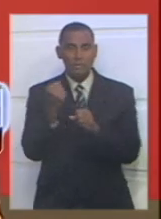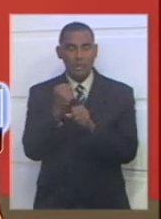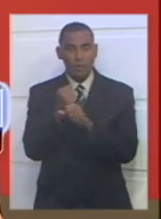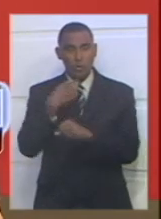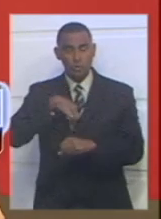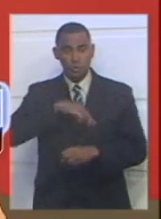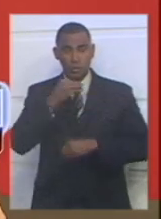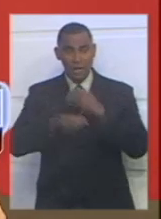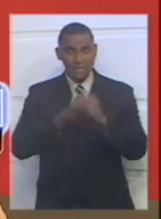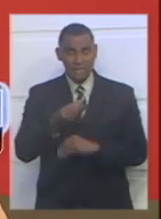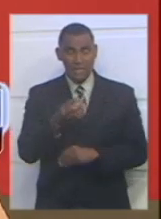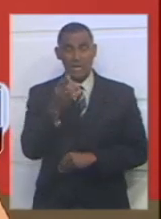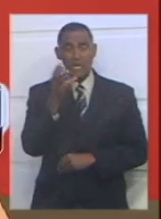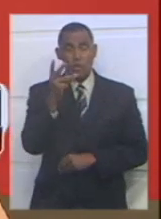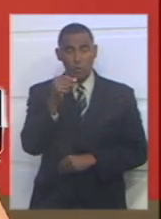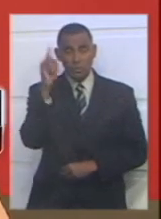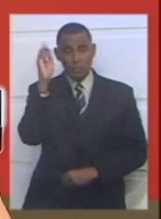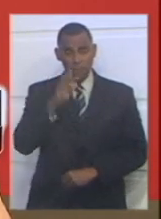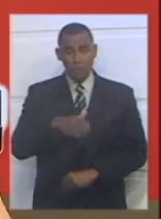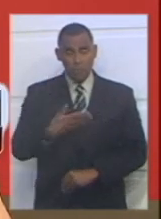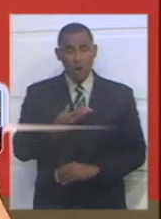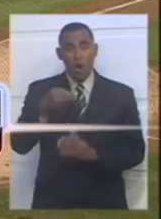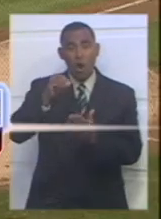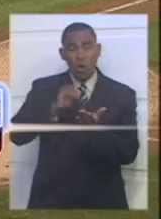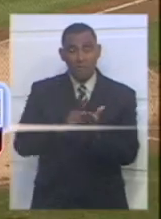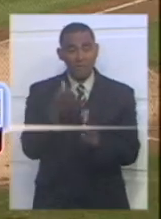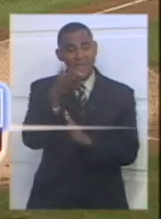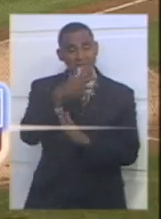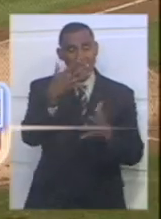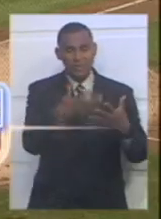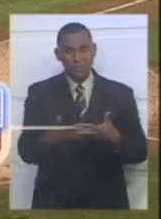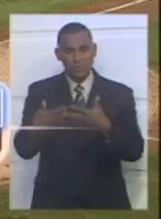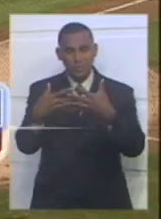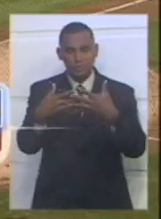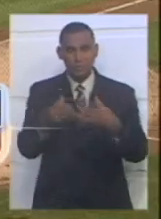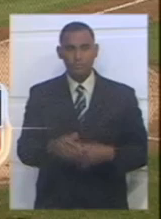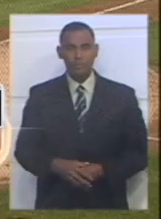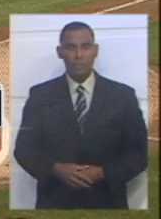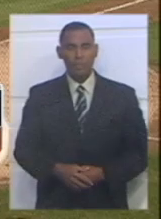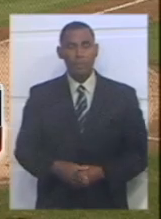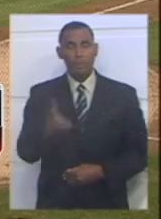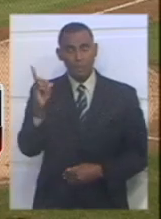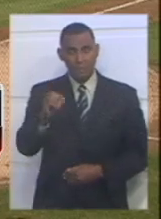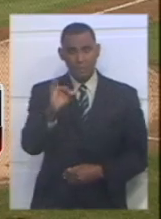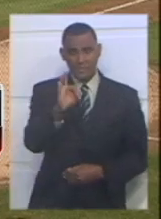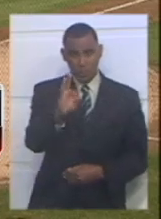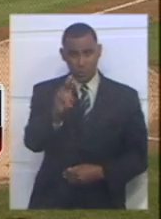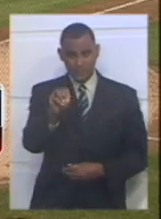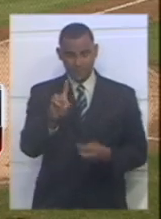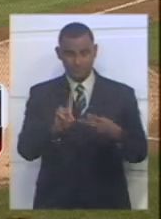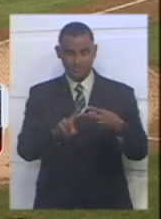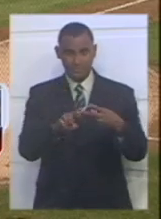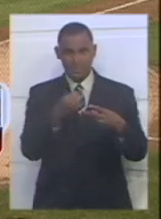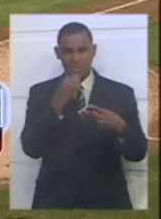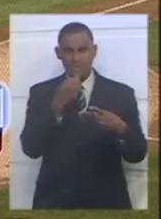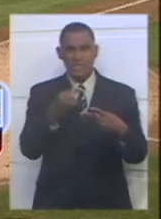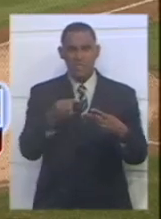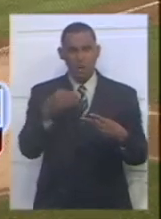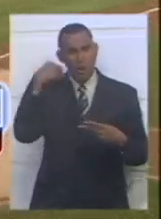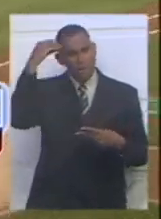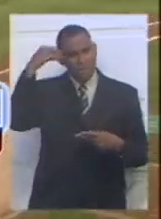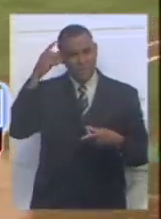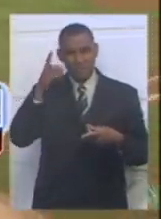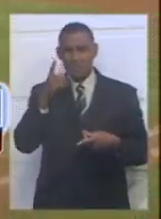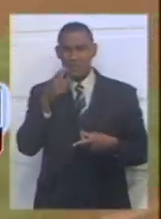haga aquí y de los números que yo haga para ver si se me da la oportunidad de regresar a los Estados Unidos. Por su parte, el utility Francisco Martínez enfatizó que